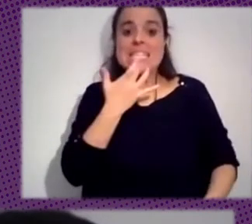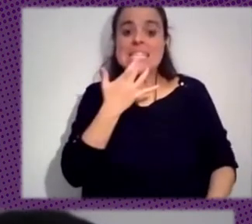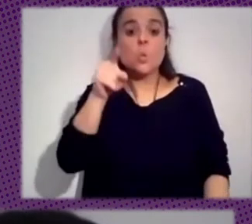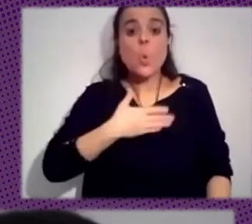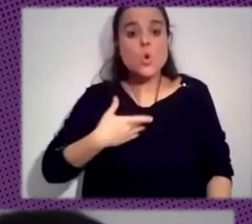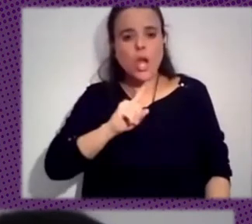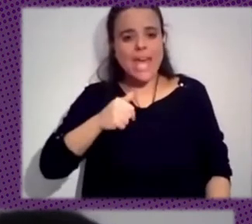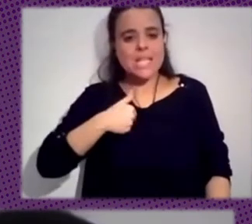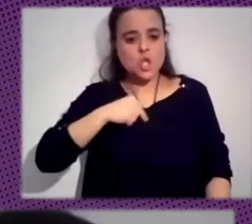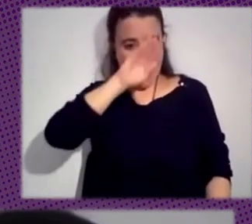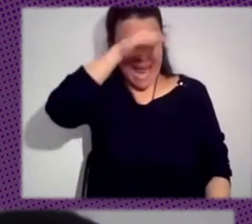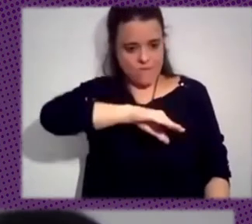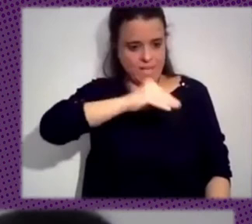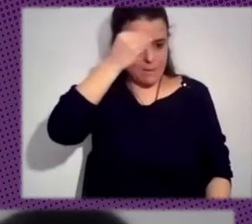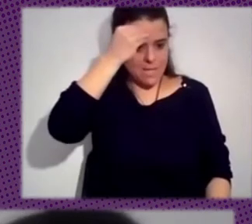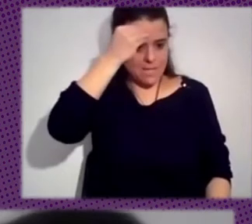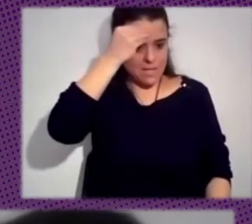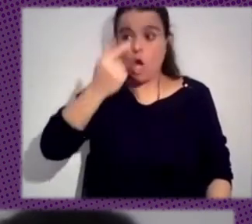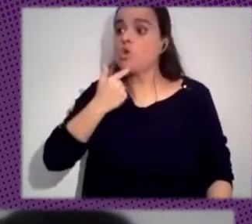elefante porque eso es lo primero que me va a venir a la cabeza.